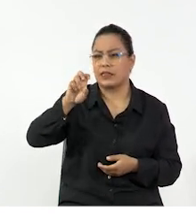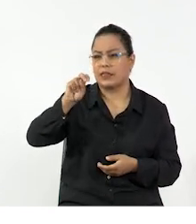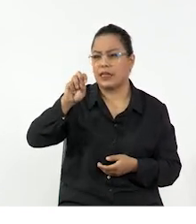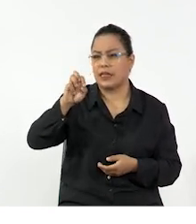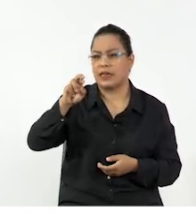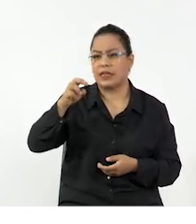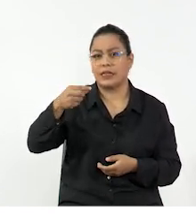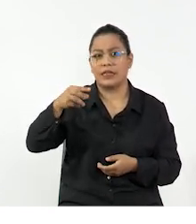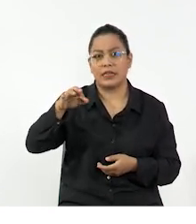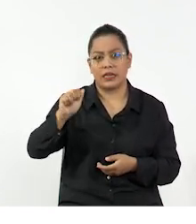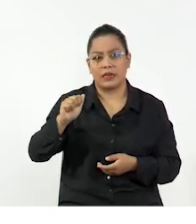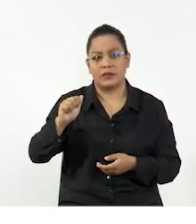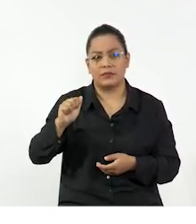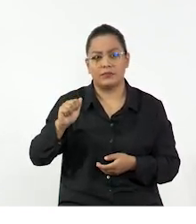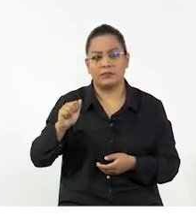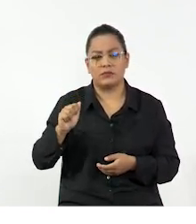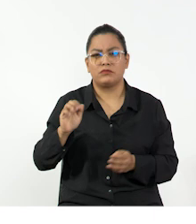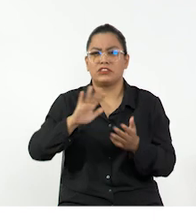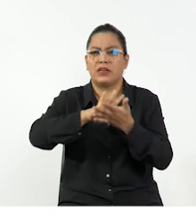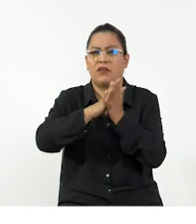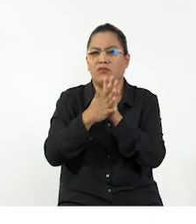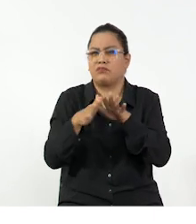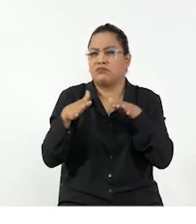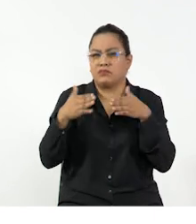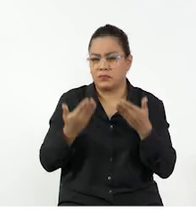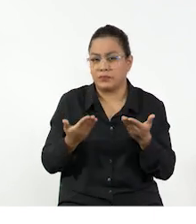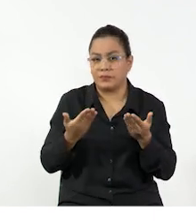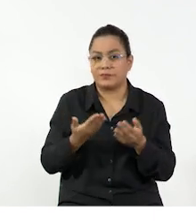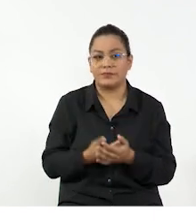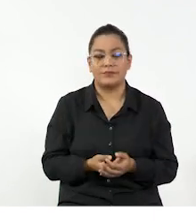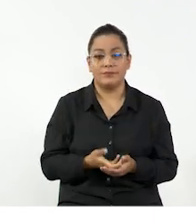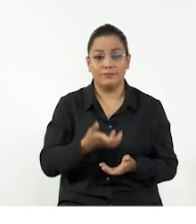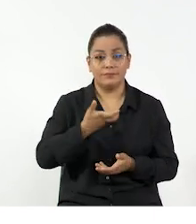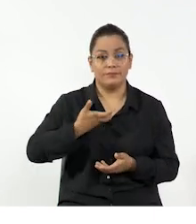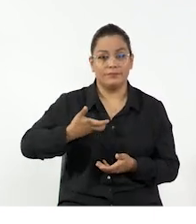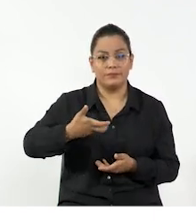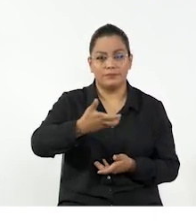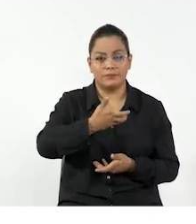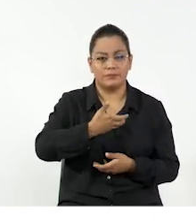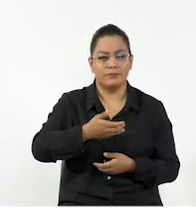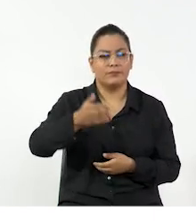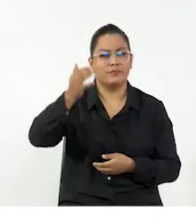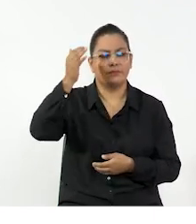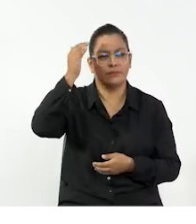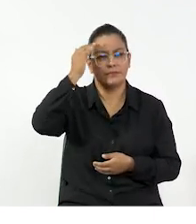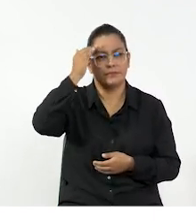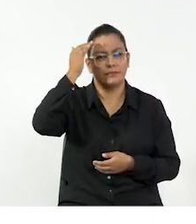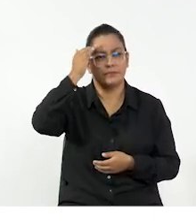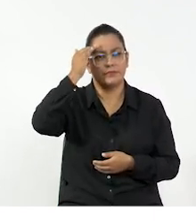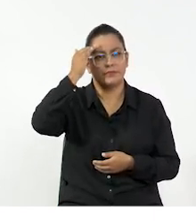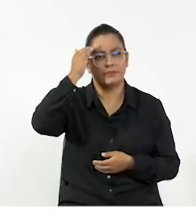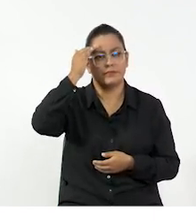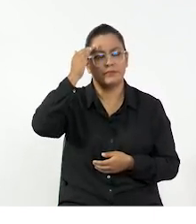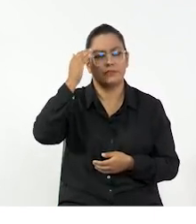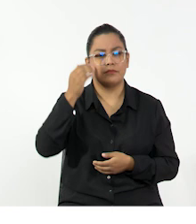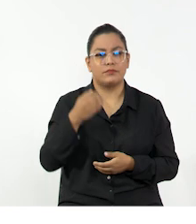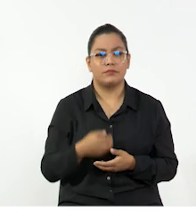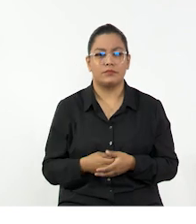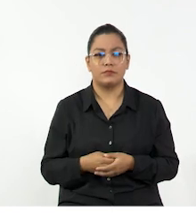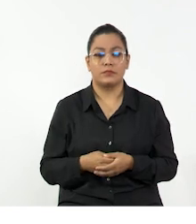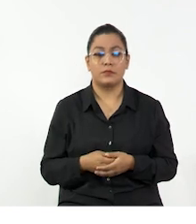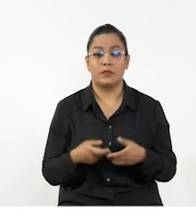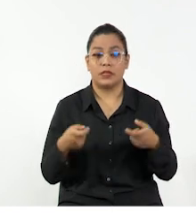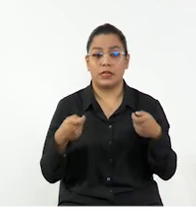energía, qué tipos de energía conozco, cómo esta energía se transforma. Todos en algún momento hemos escuchado